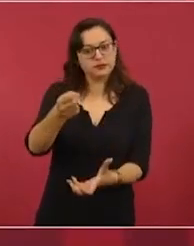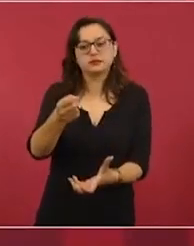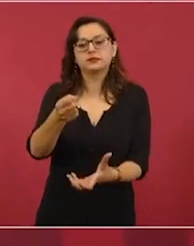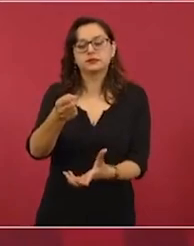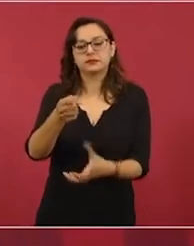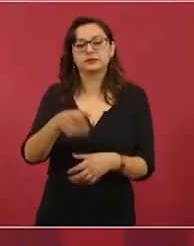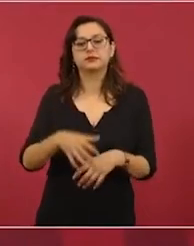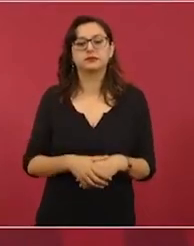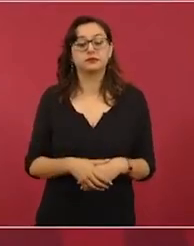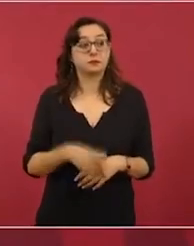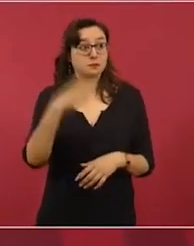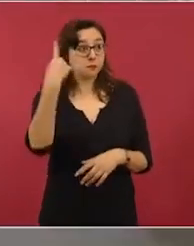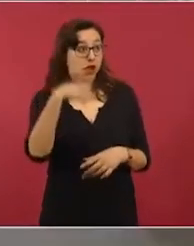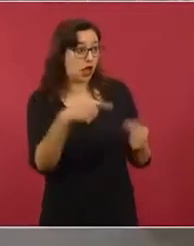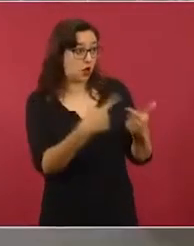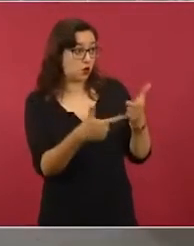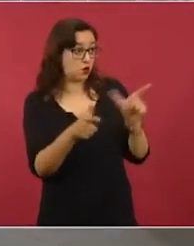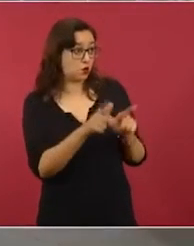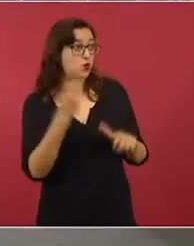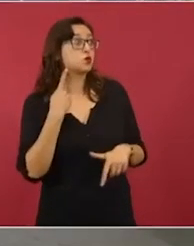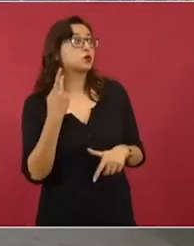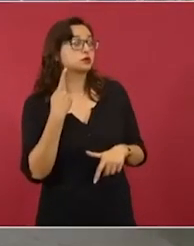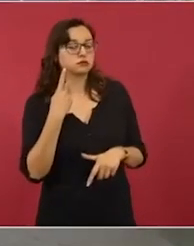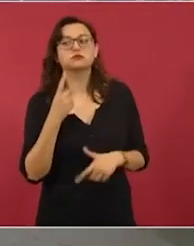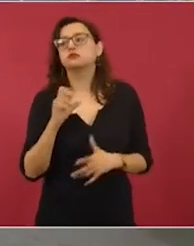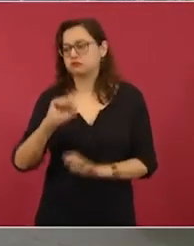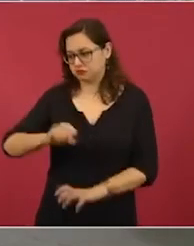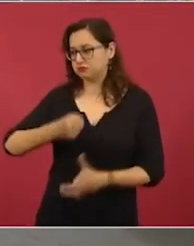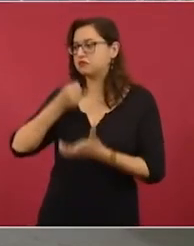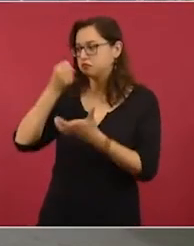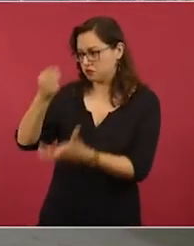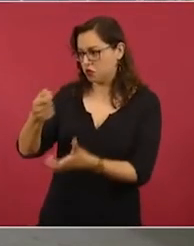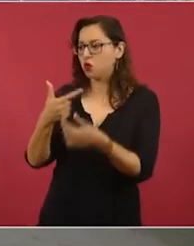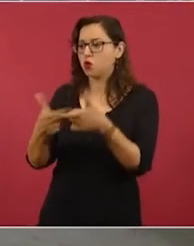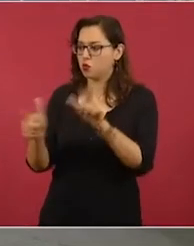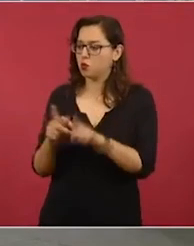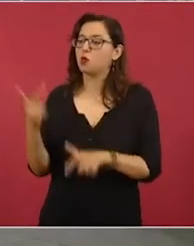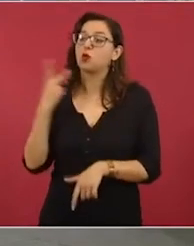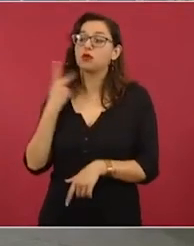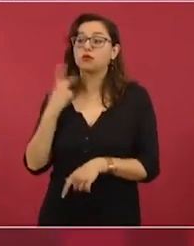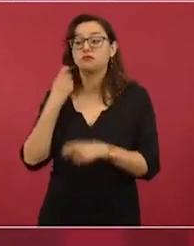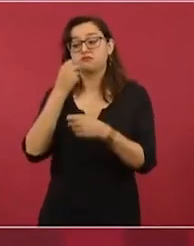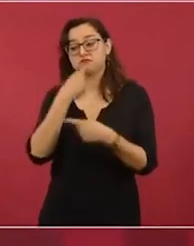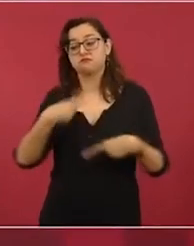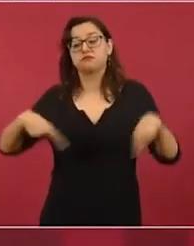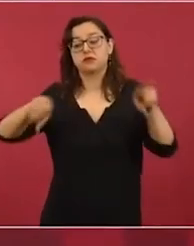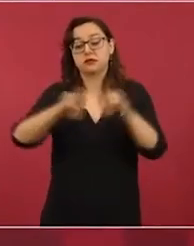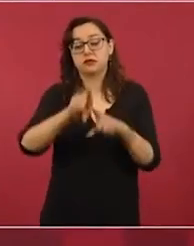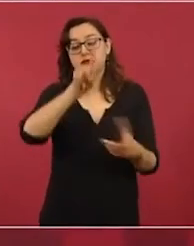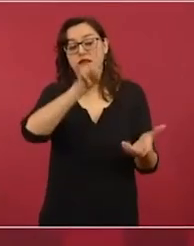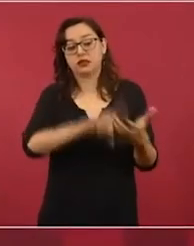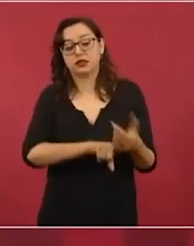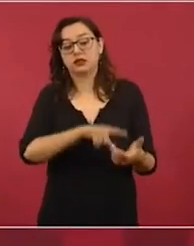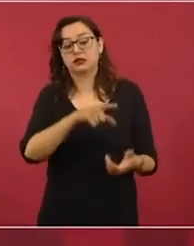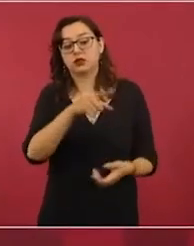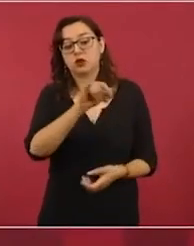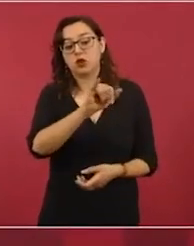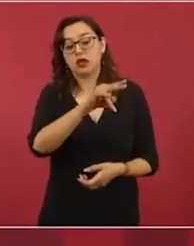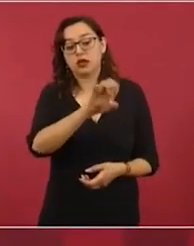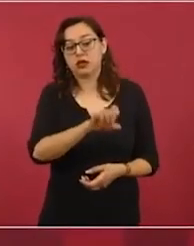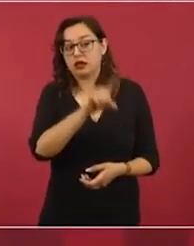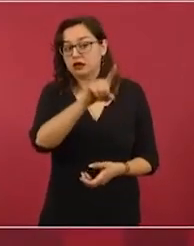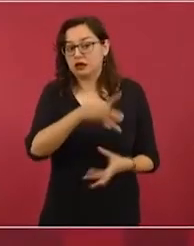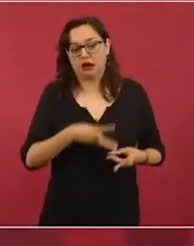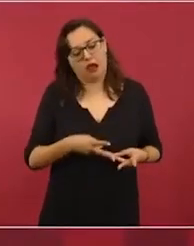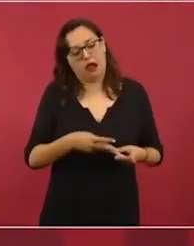A los partidos políticos. A los partidos y en el funcionamiento del Del órgano electoral.